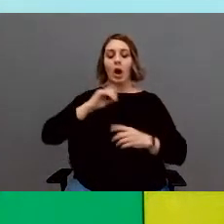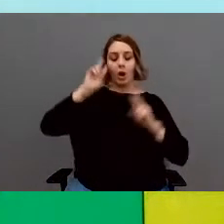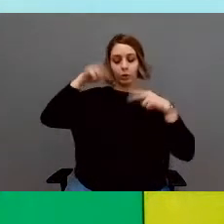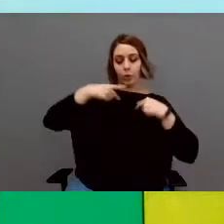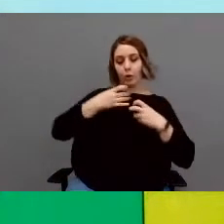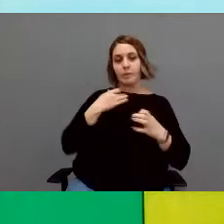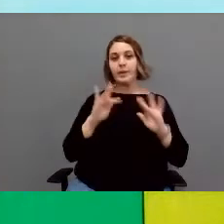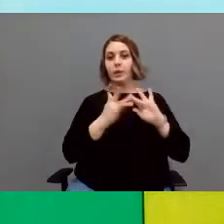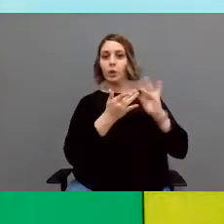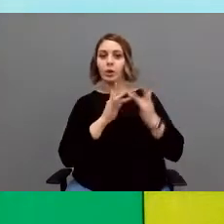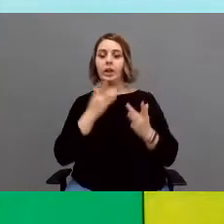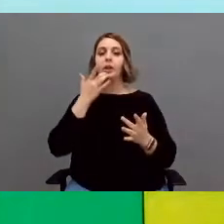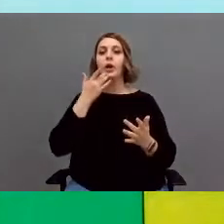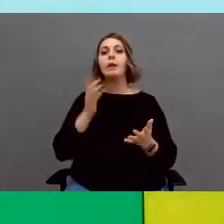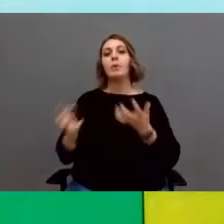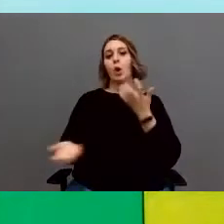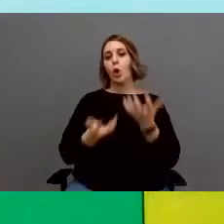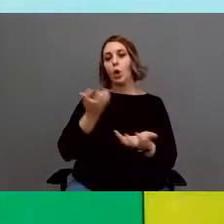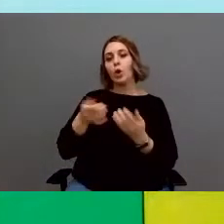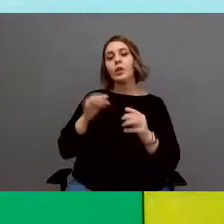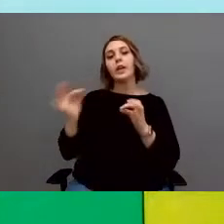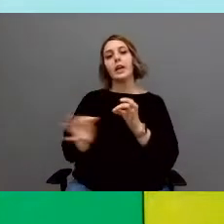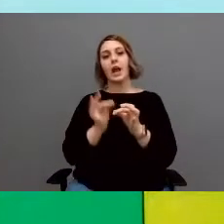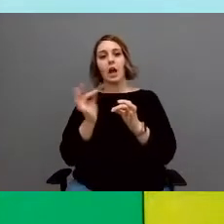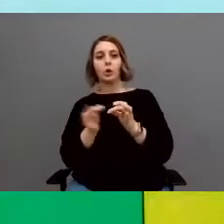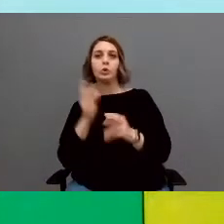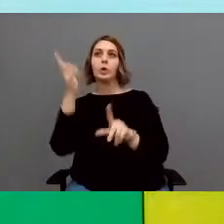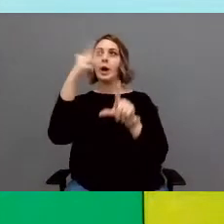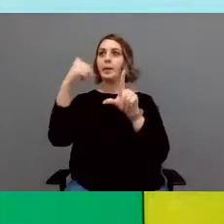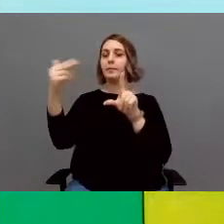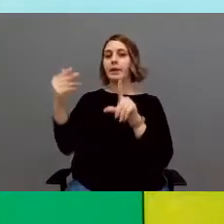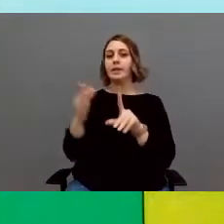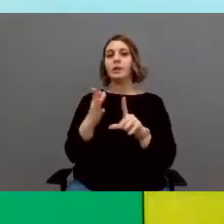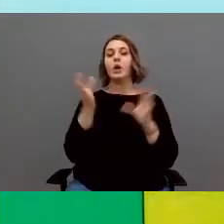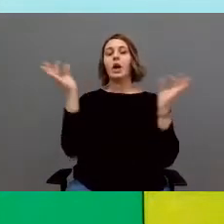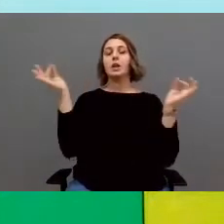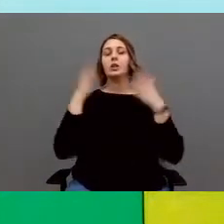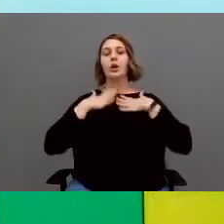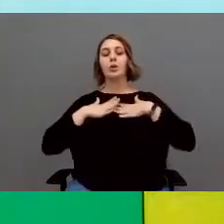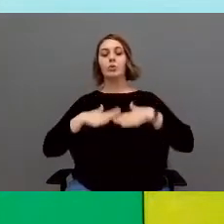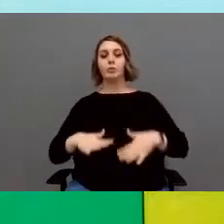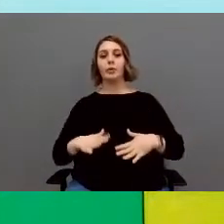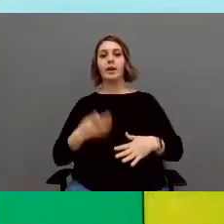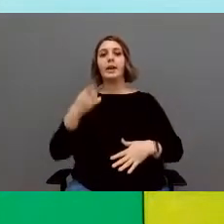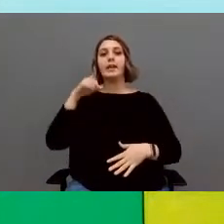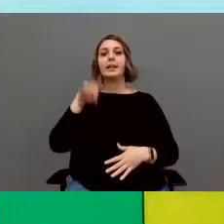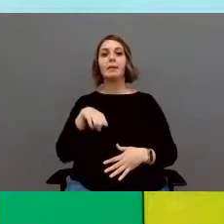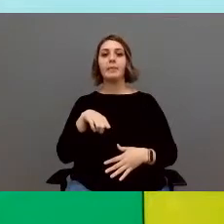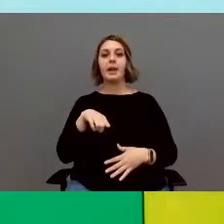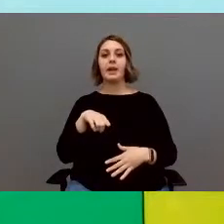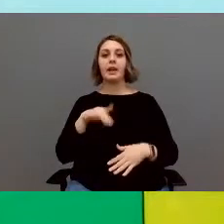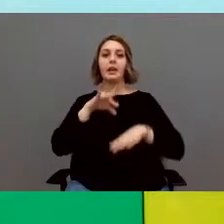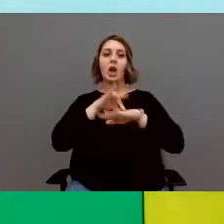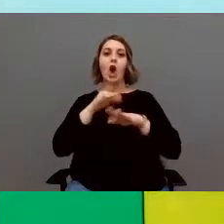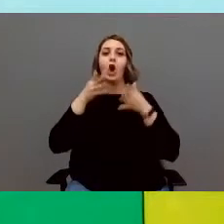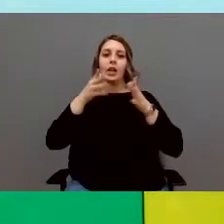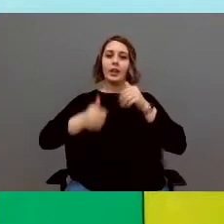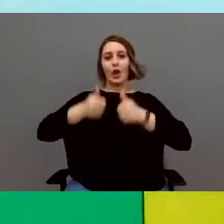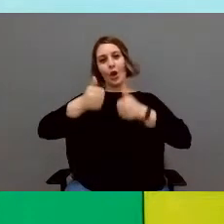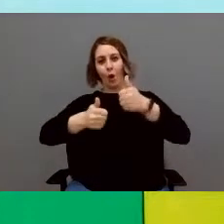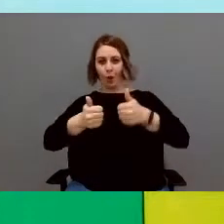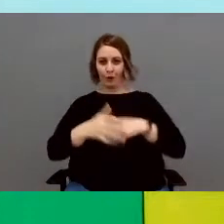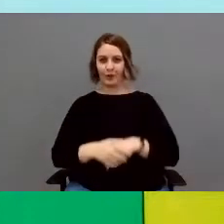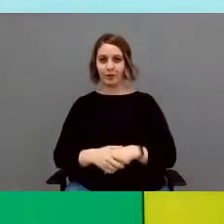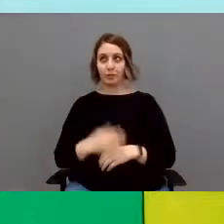luz negra, cariocas, costura, botellas de la calma, pintura, yoga y relajación y jinganas de orientación y